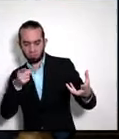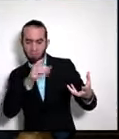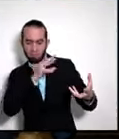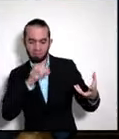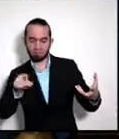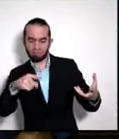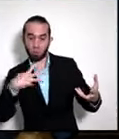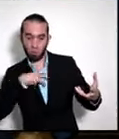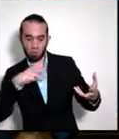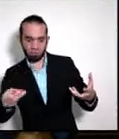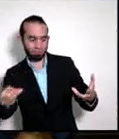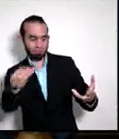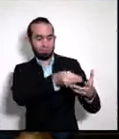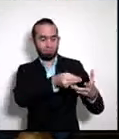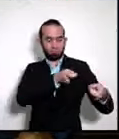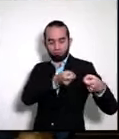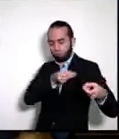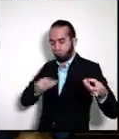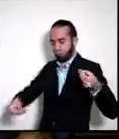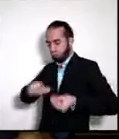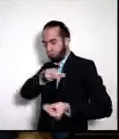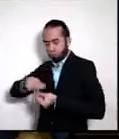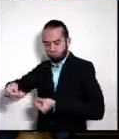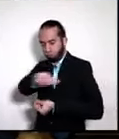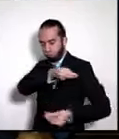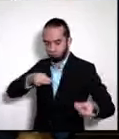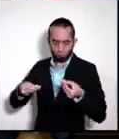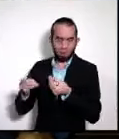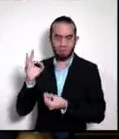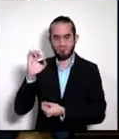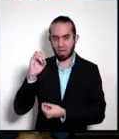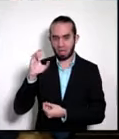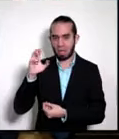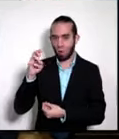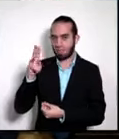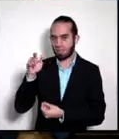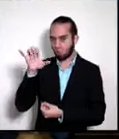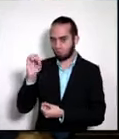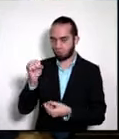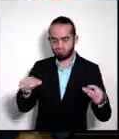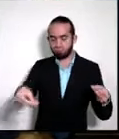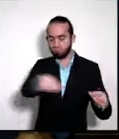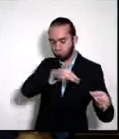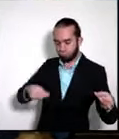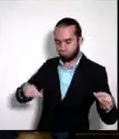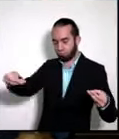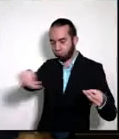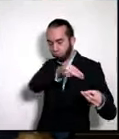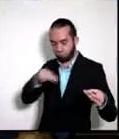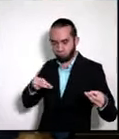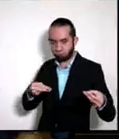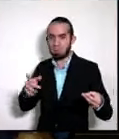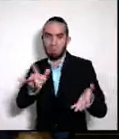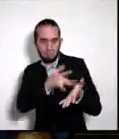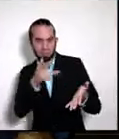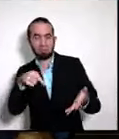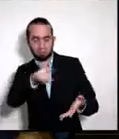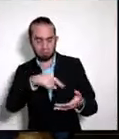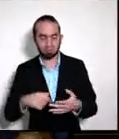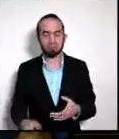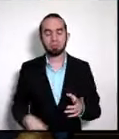tienen recursos propios ellos pueden seguir operando con esos recursos